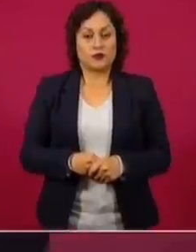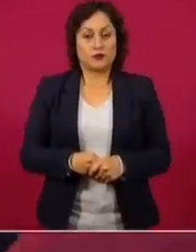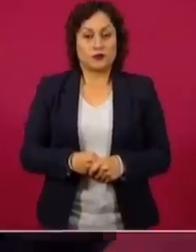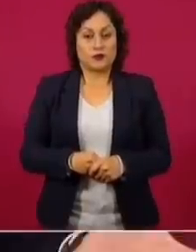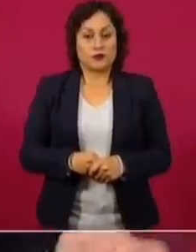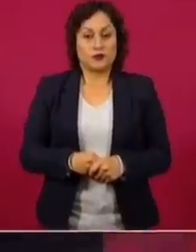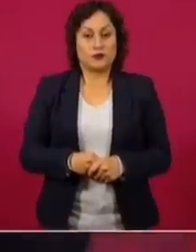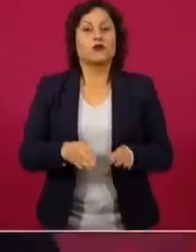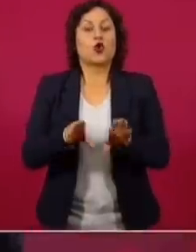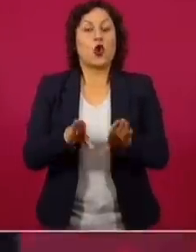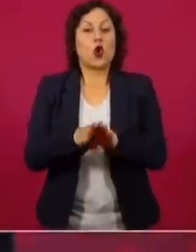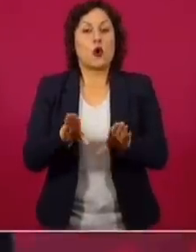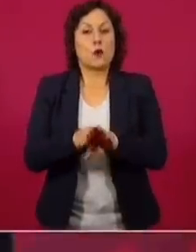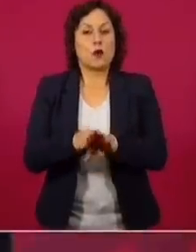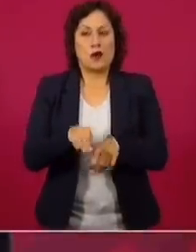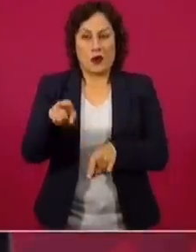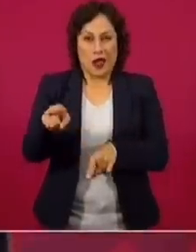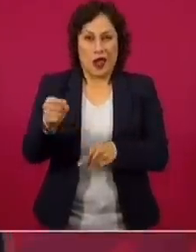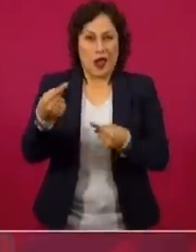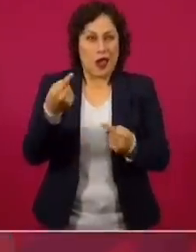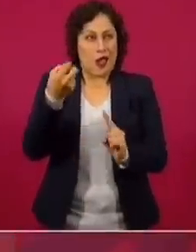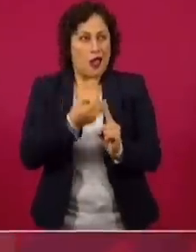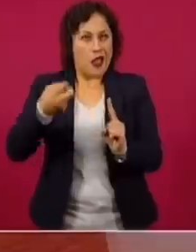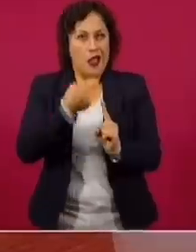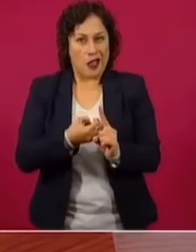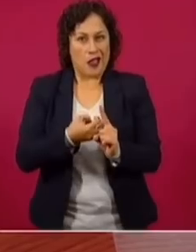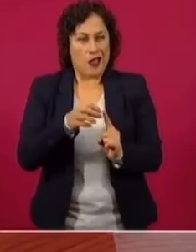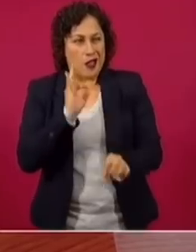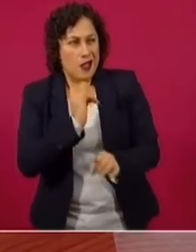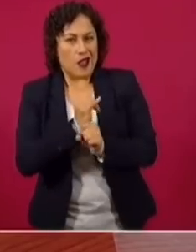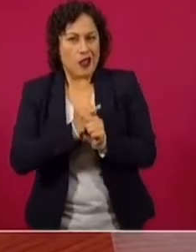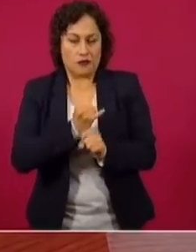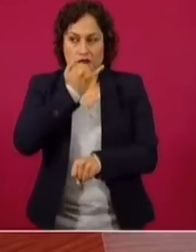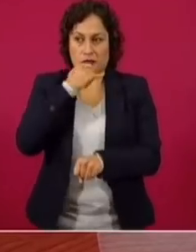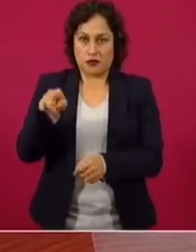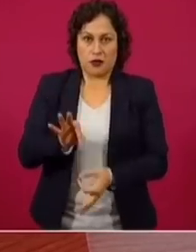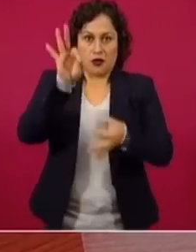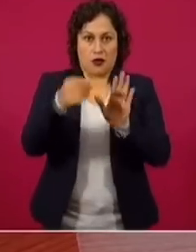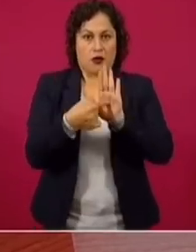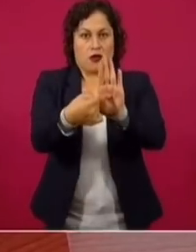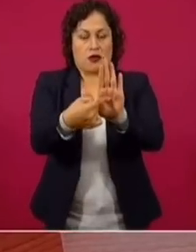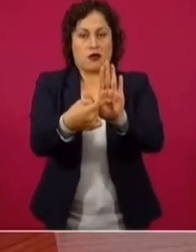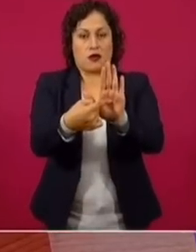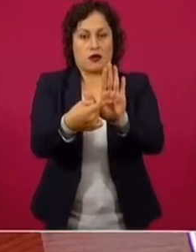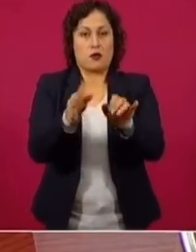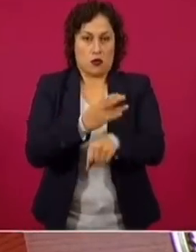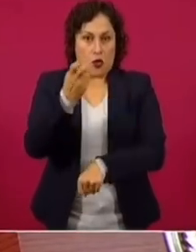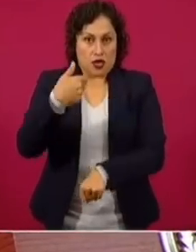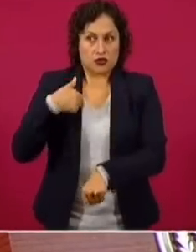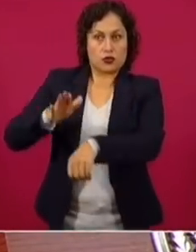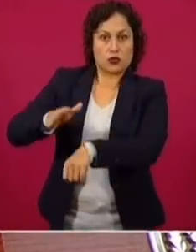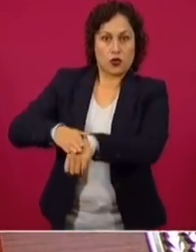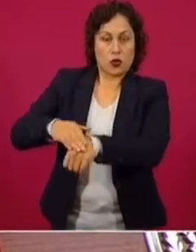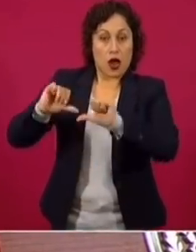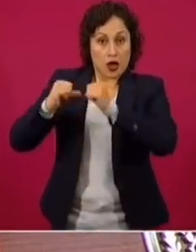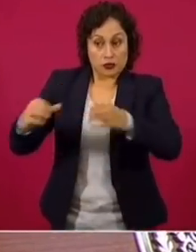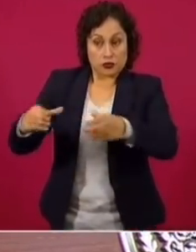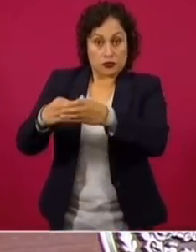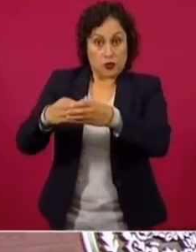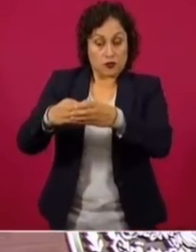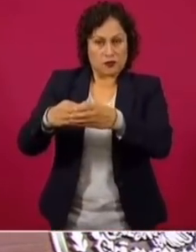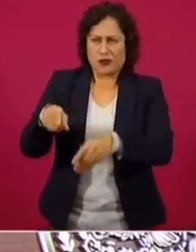¿Quiénes no transparentan sus bienes? Por eso hablo yo del Instituto para Promover la Corrupción. ¿Cómo se llama el Instituto? Mexicanos para